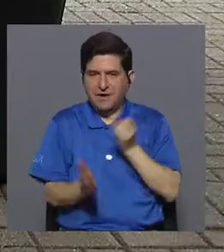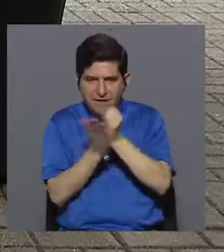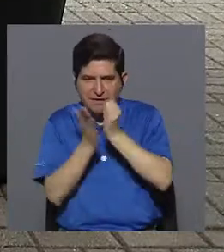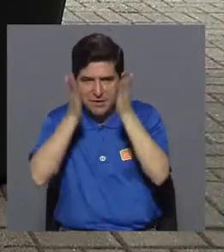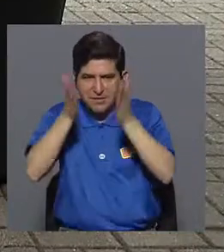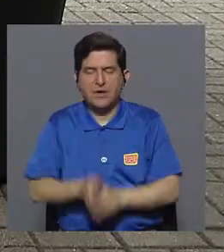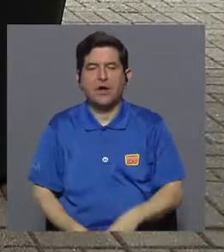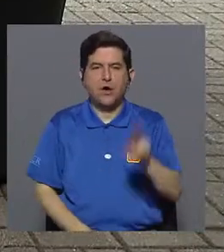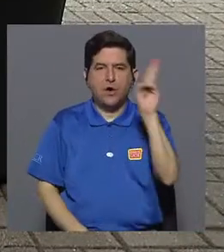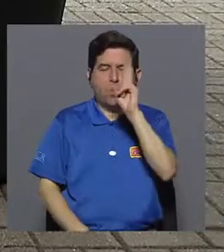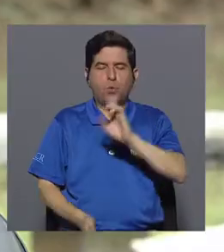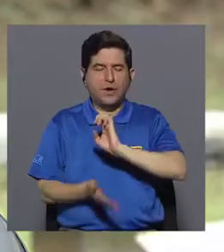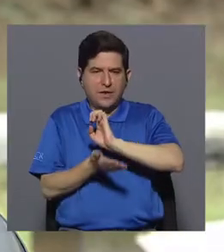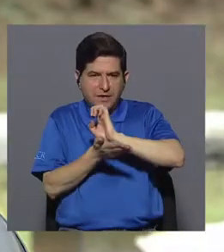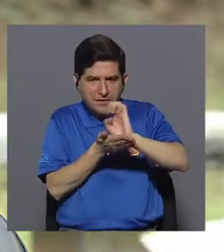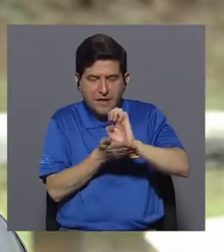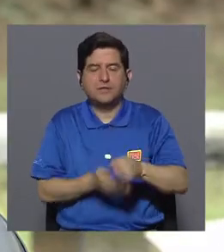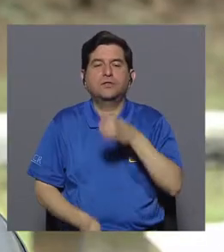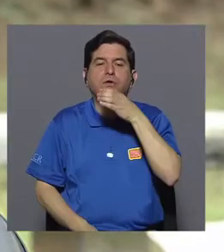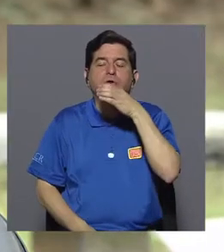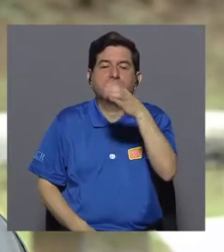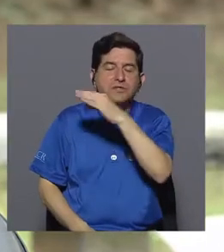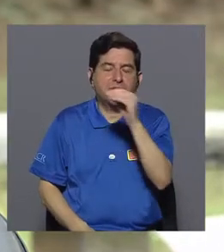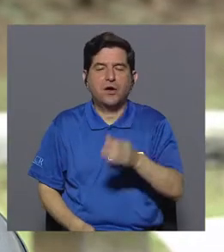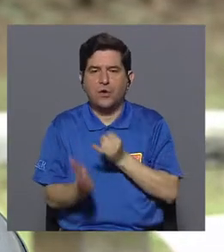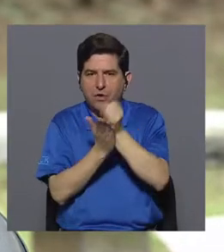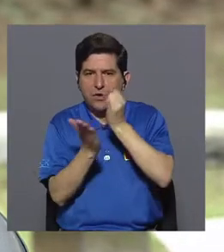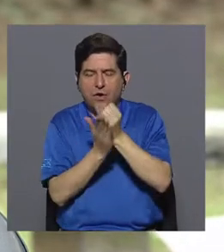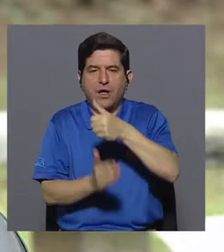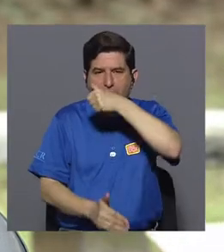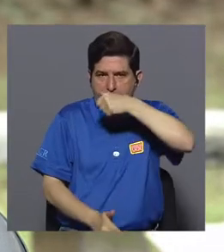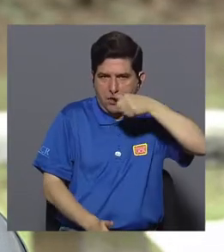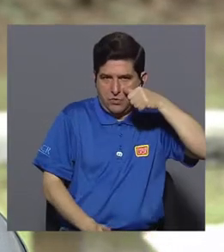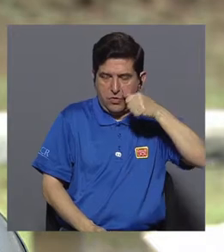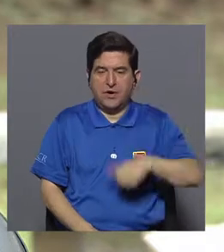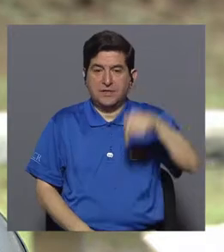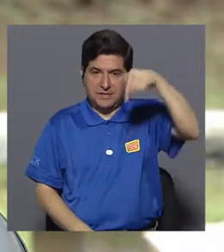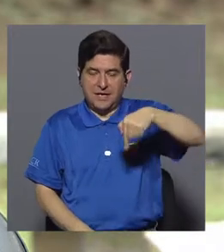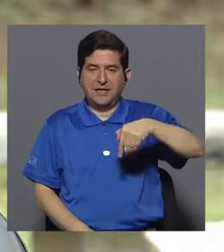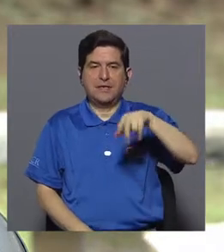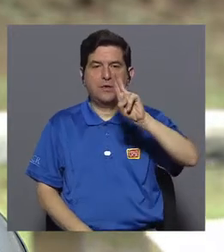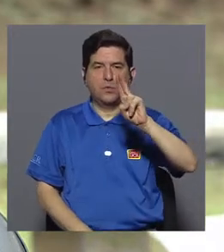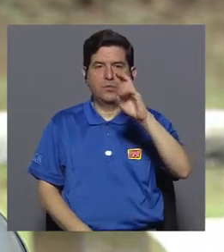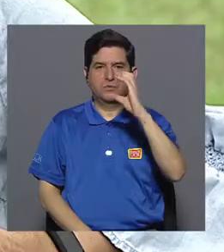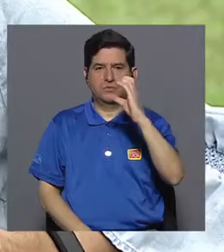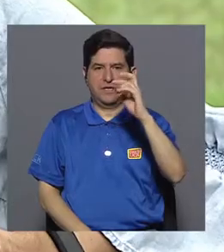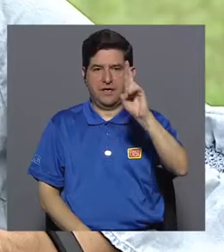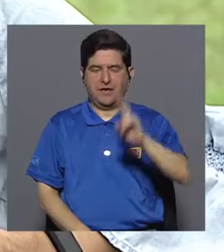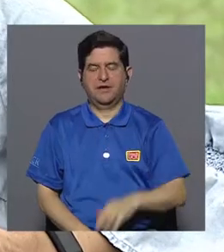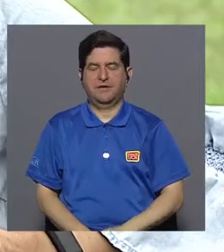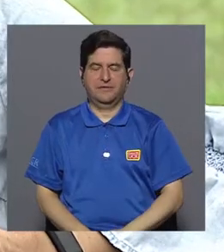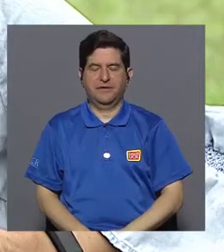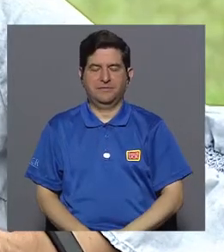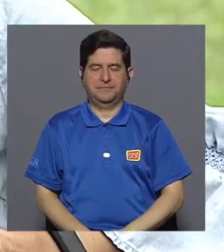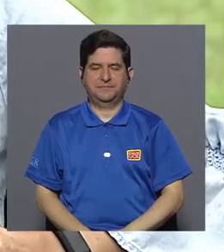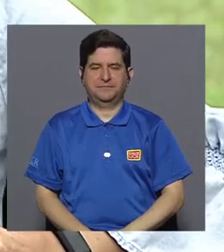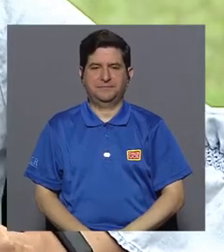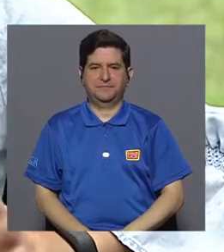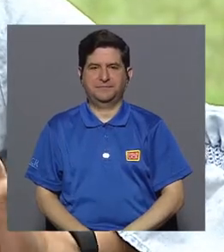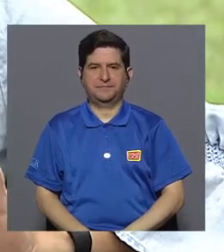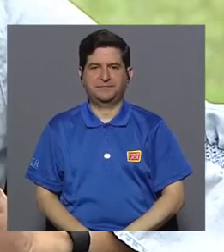de la Unidad de Prevención, Consejería e Investigación en Drogas de la Universidad de Costa Rica, del PRECIT UCR.